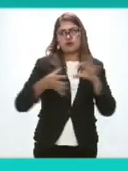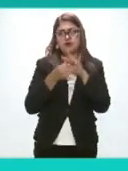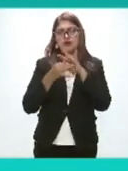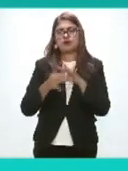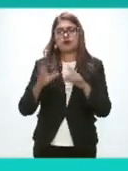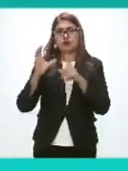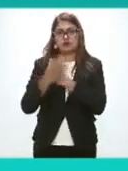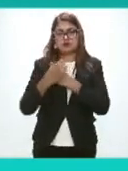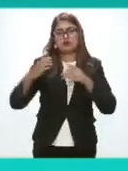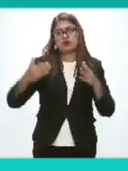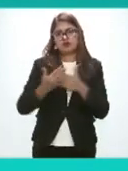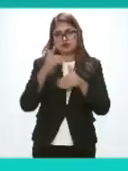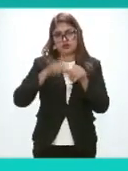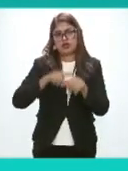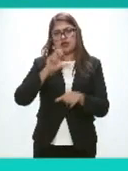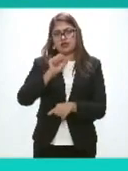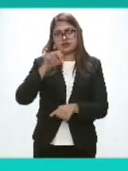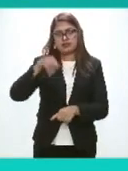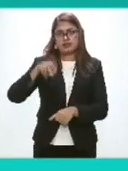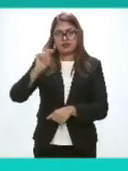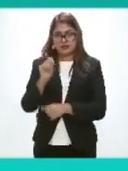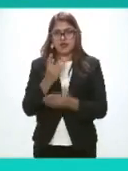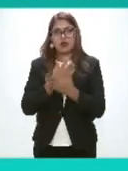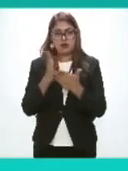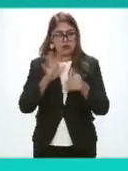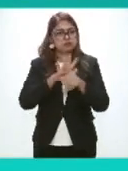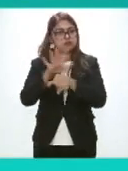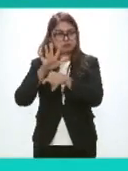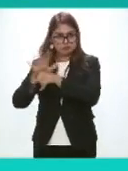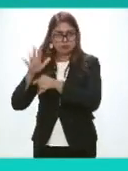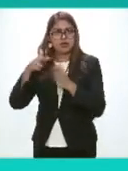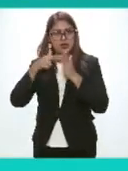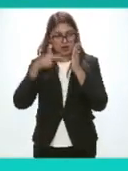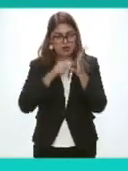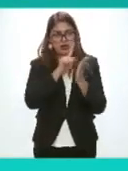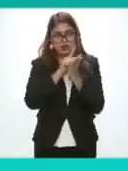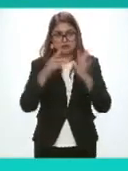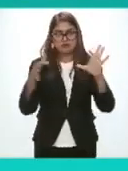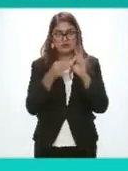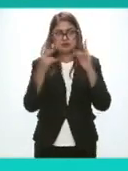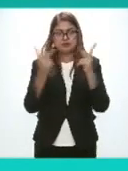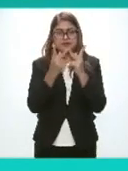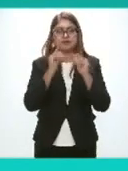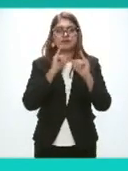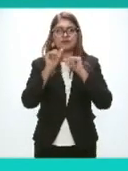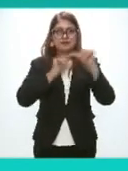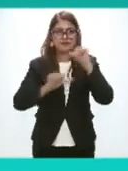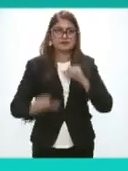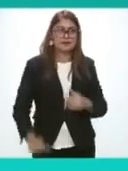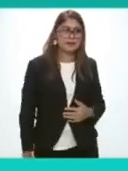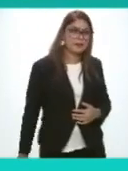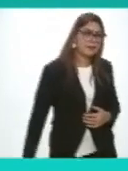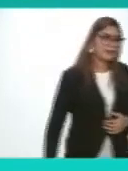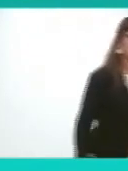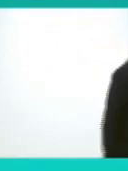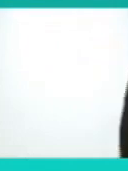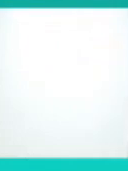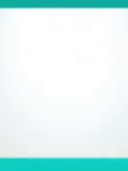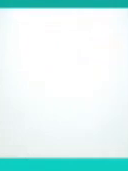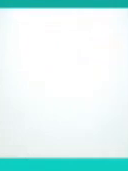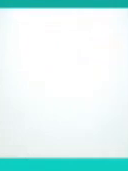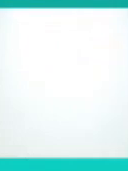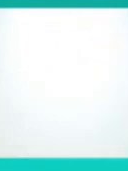Transparencia Participando En esta sesión Por lo que Contamos Con el Cuórum Reglamentario Muchas Gracias Secretario